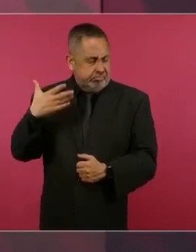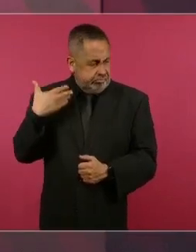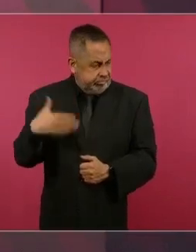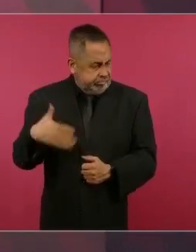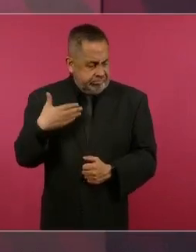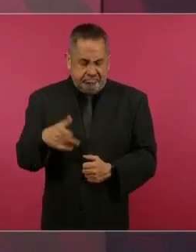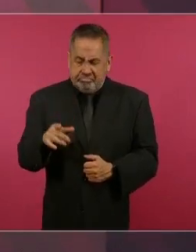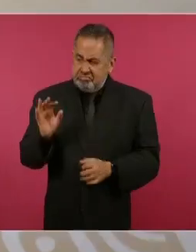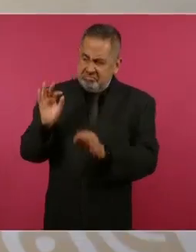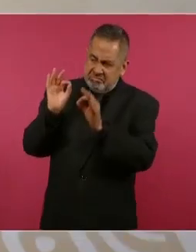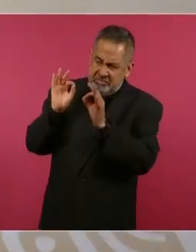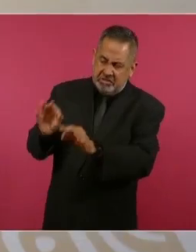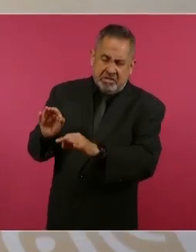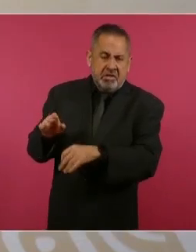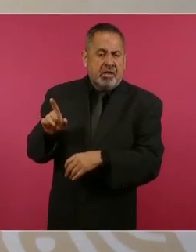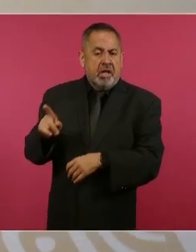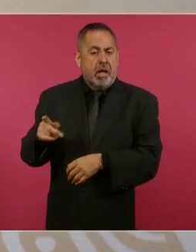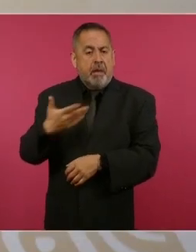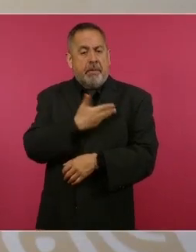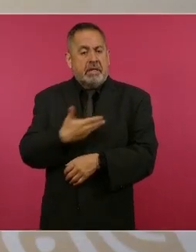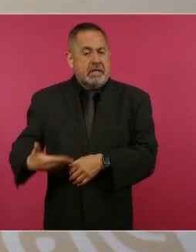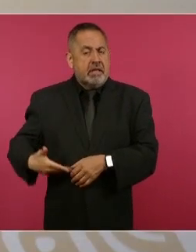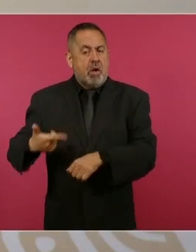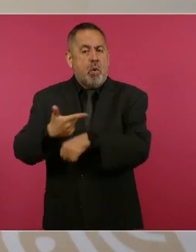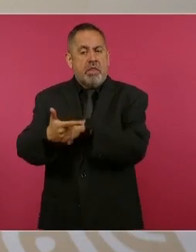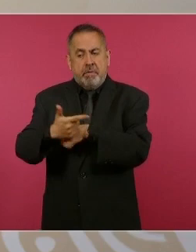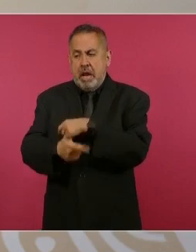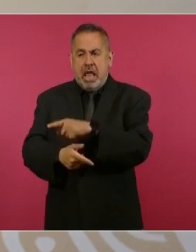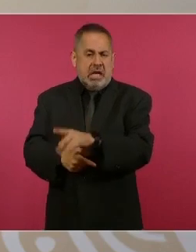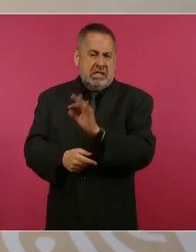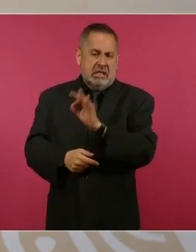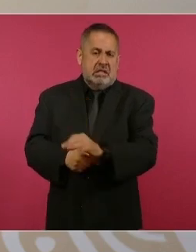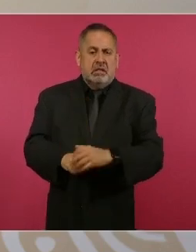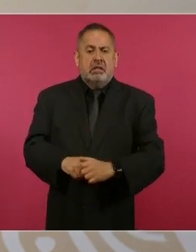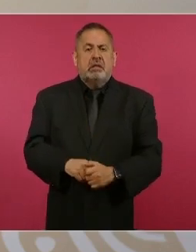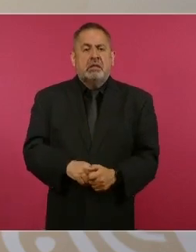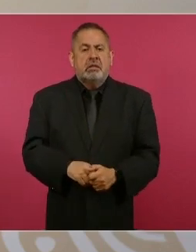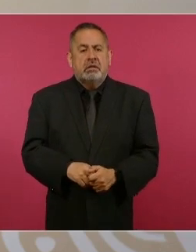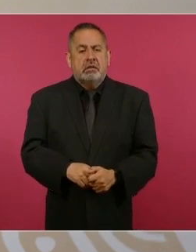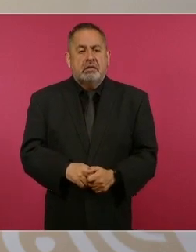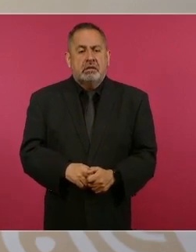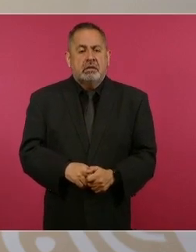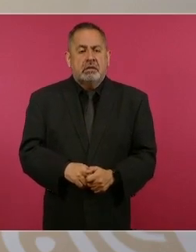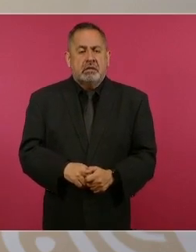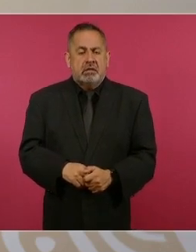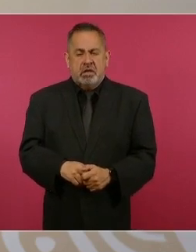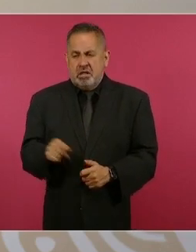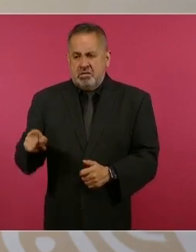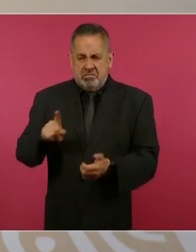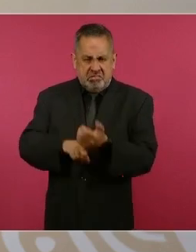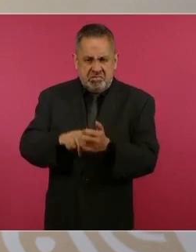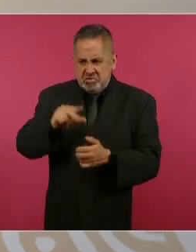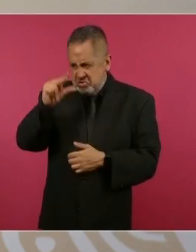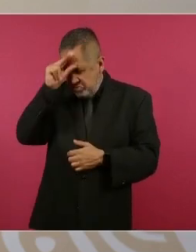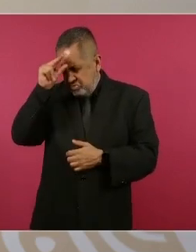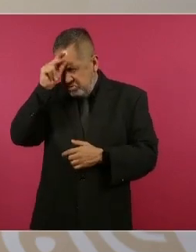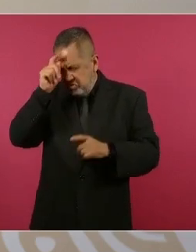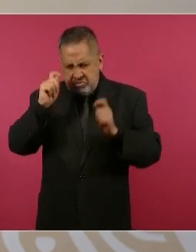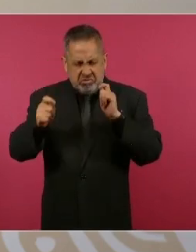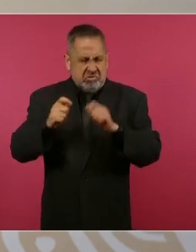el presidente de Guatemala, inteligente,